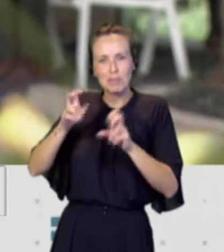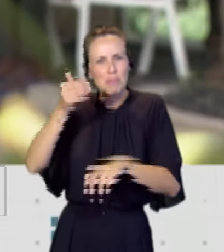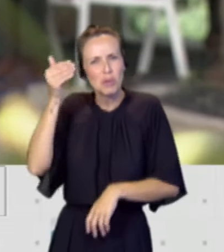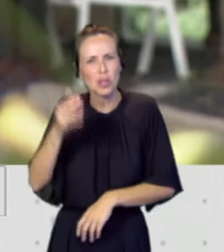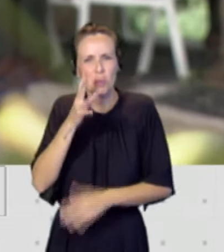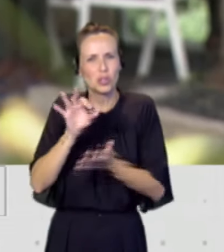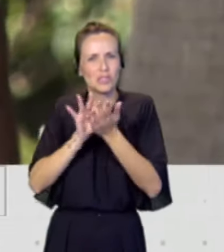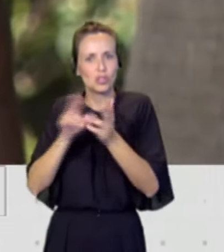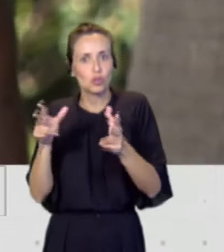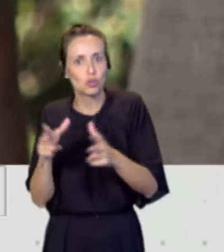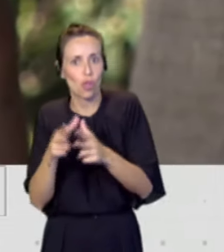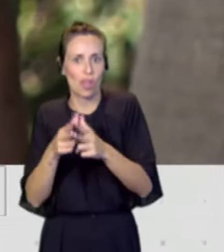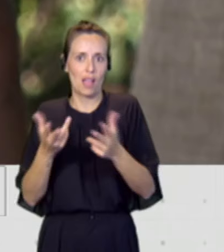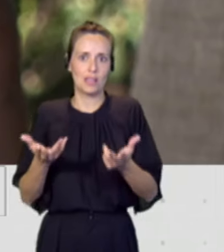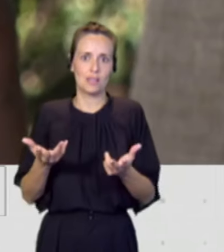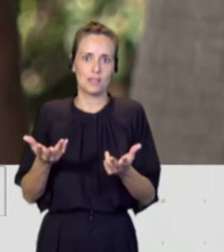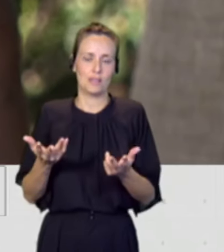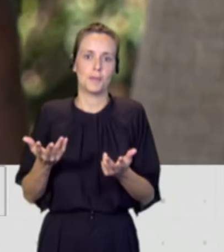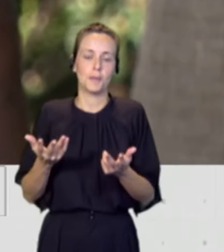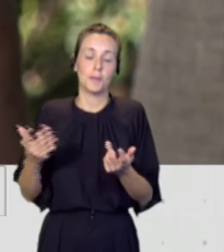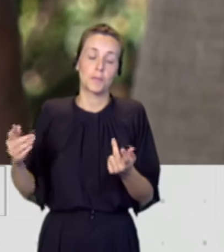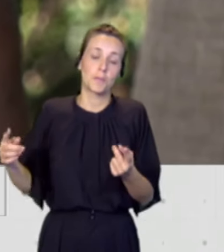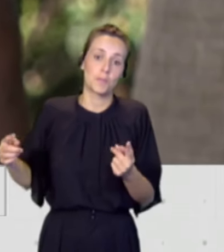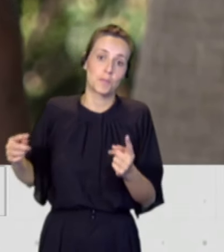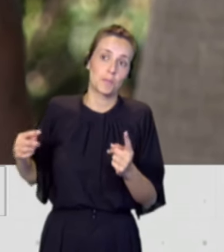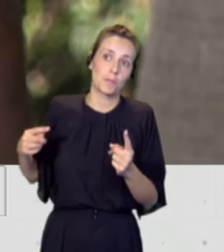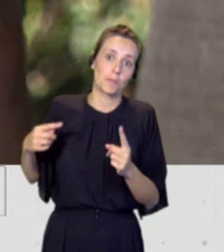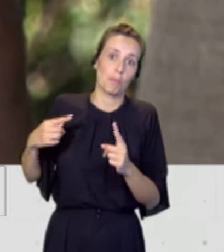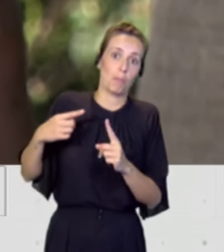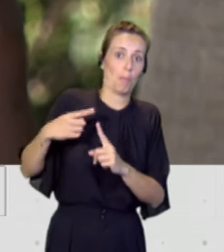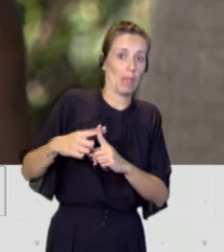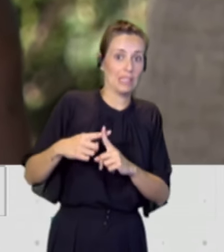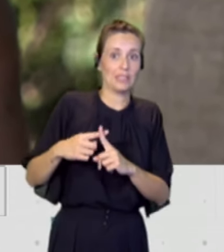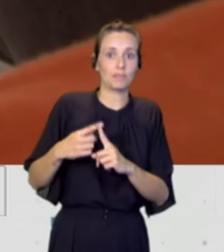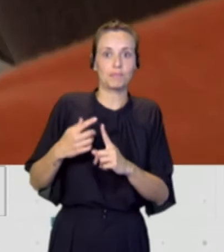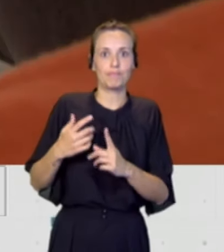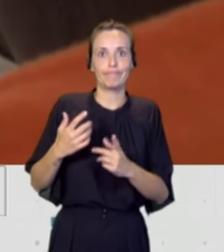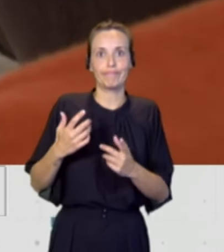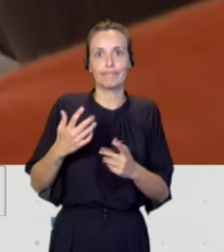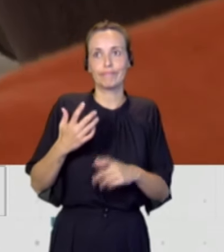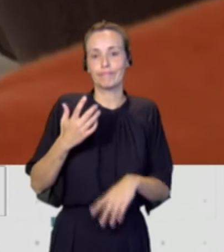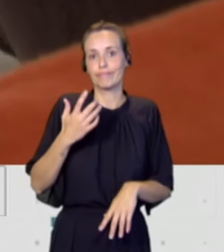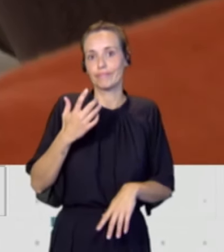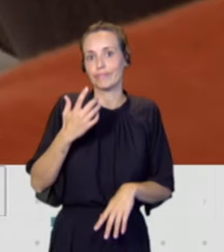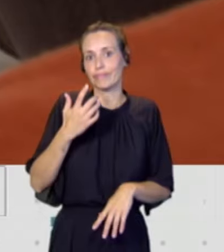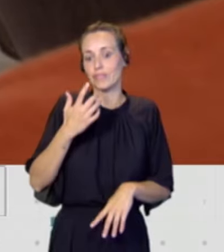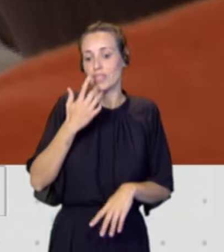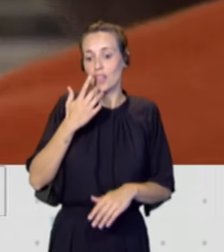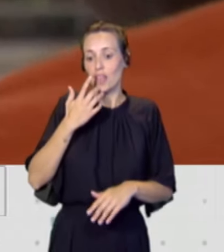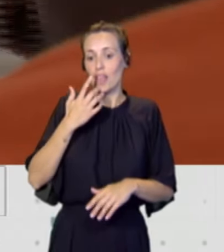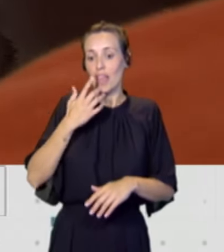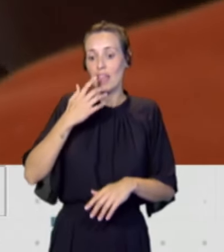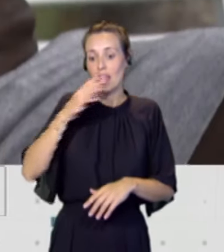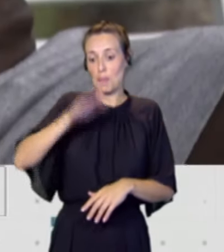y que depara en el caso de no ser respetado el proceso de educación de los